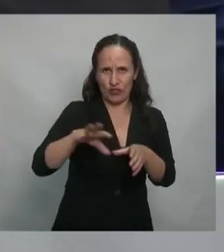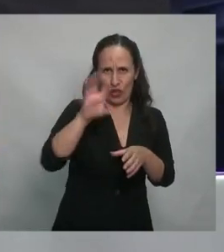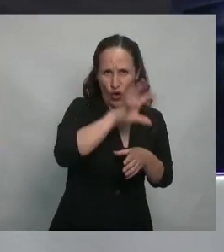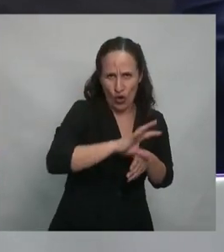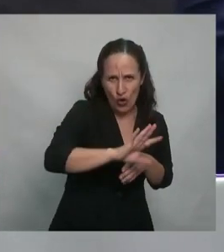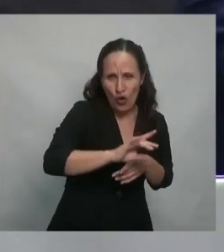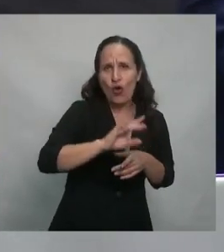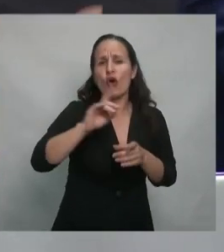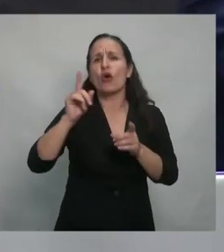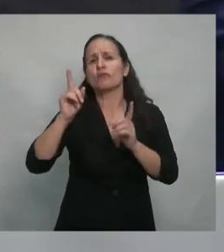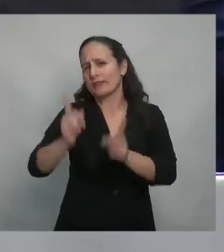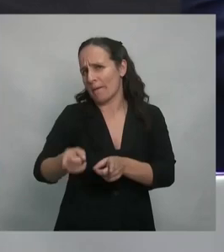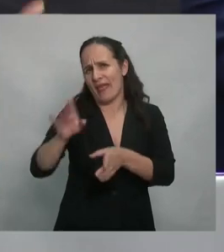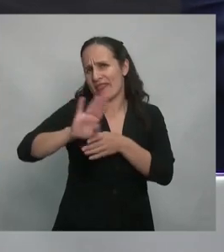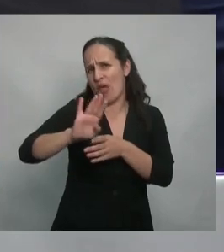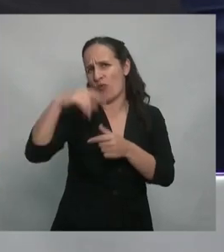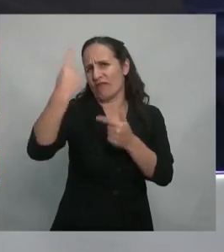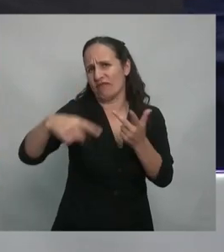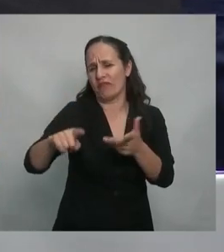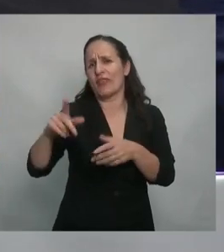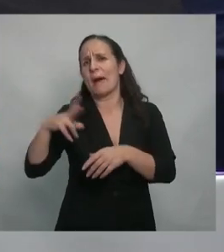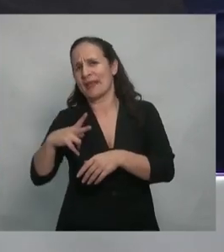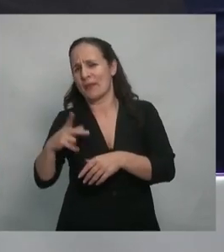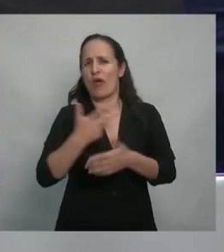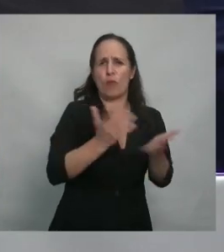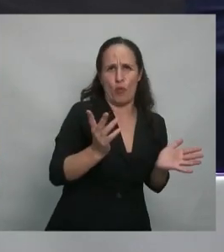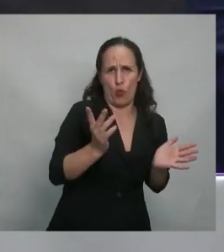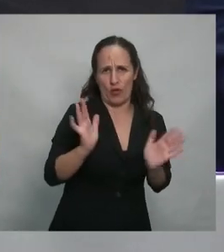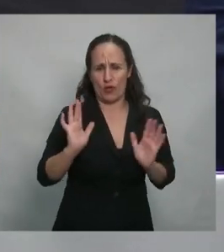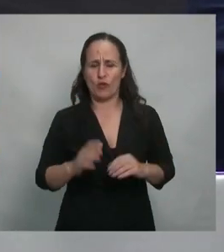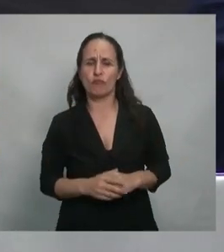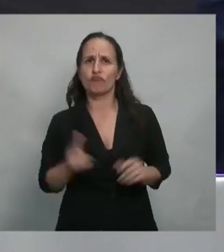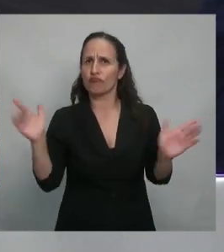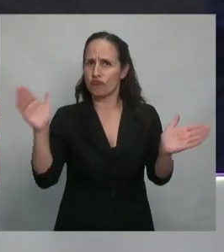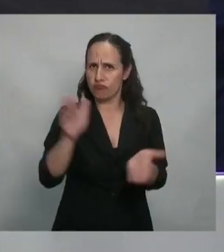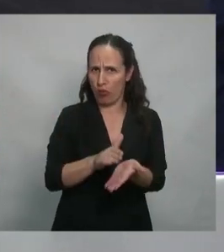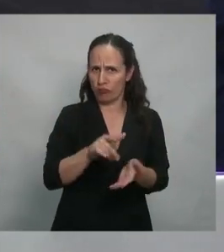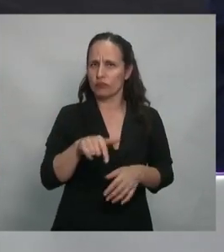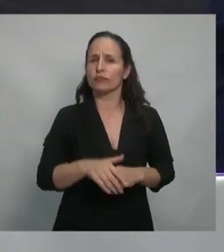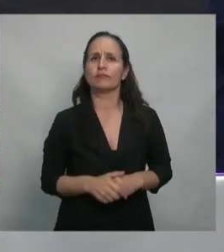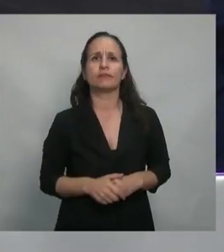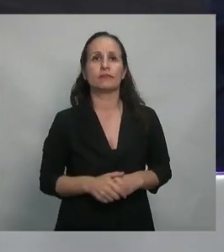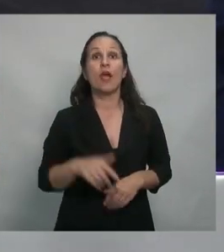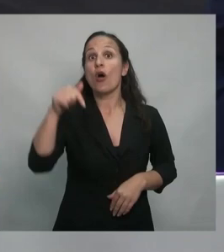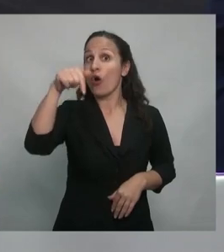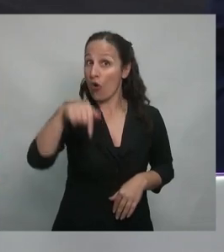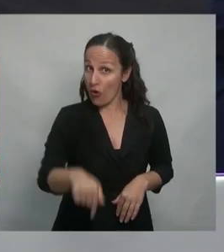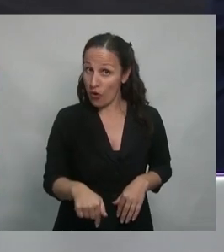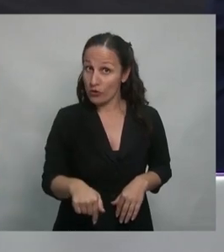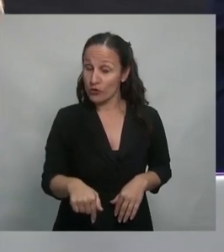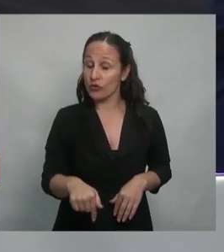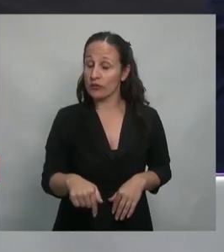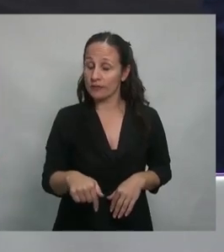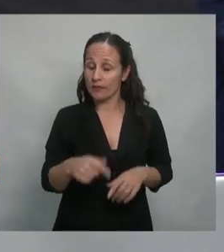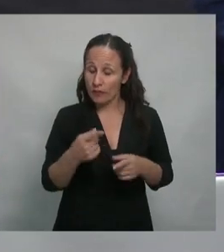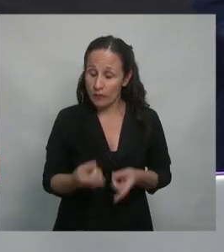como del sector privado del PBI. Hoy hemos